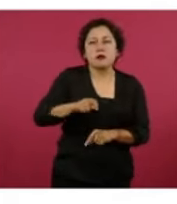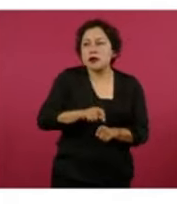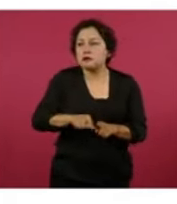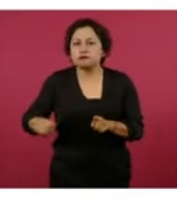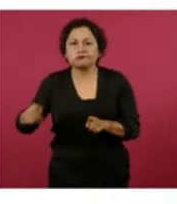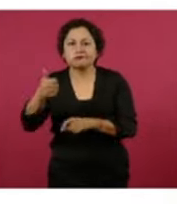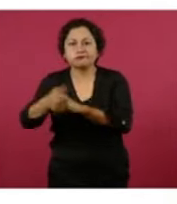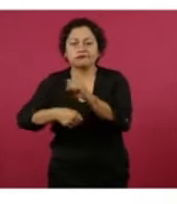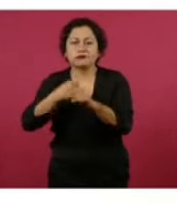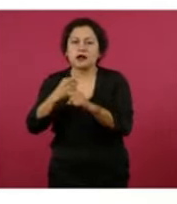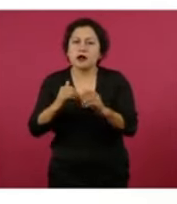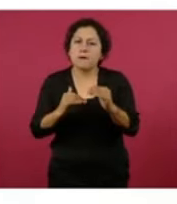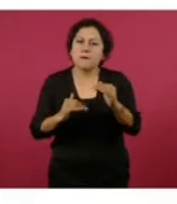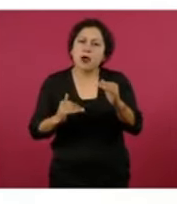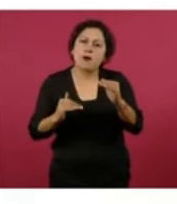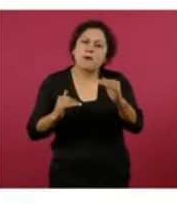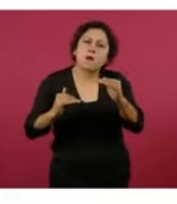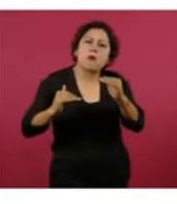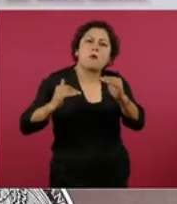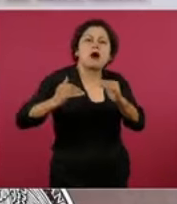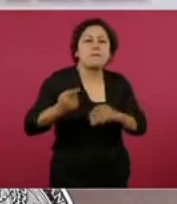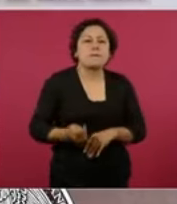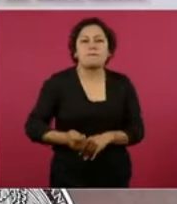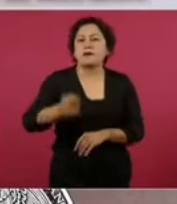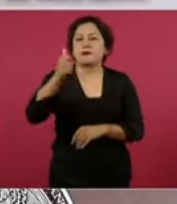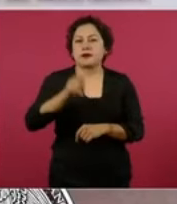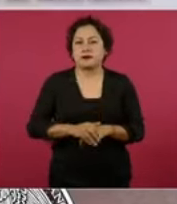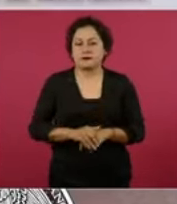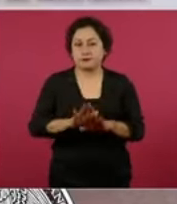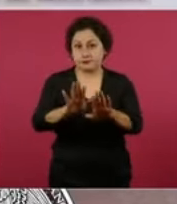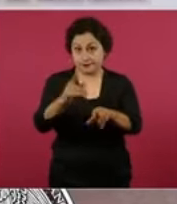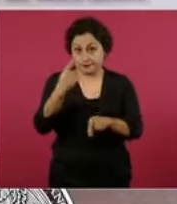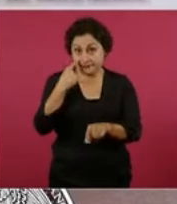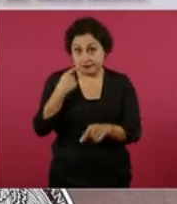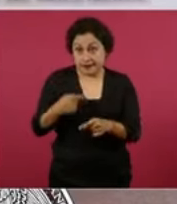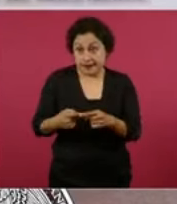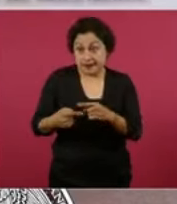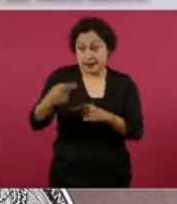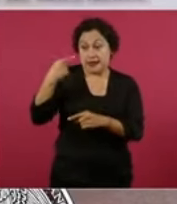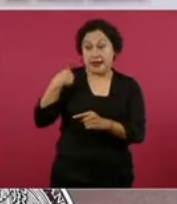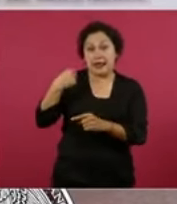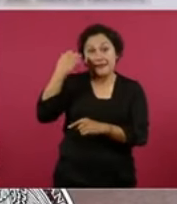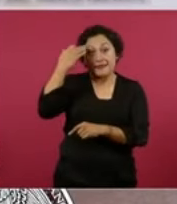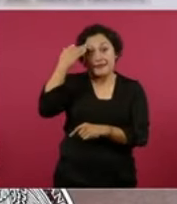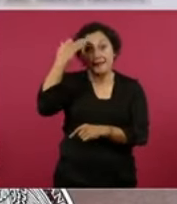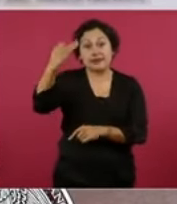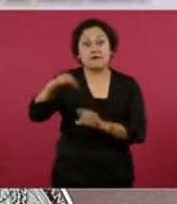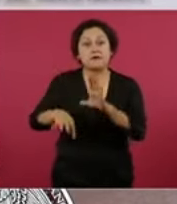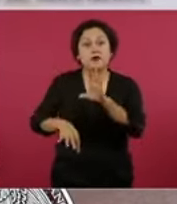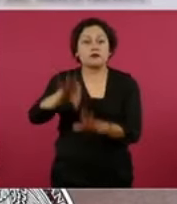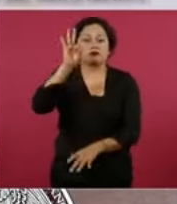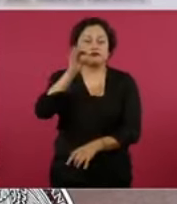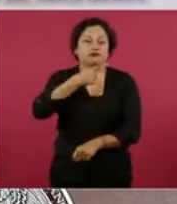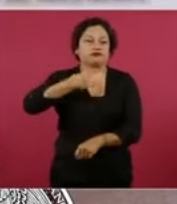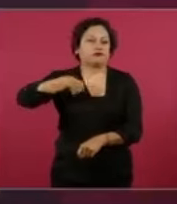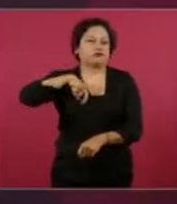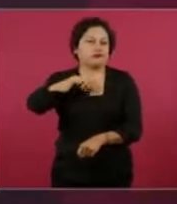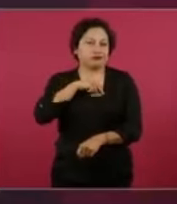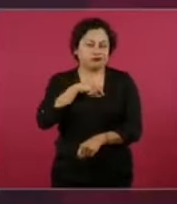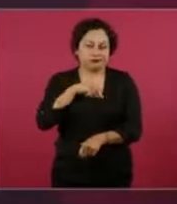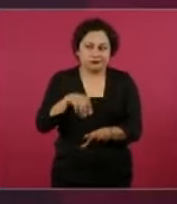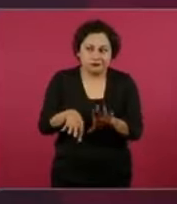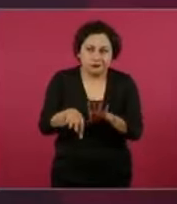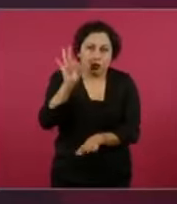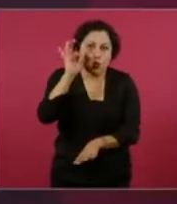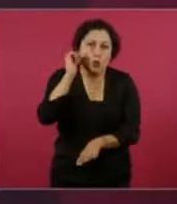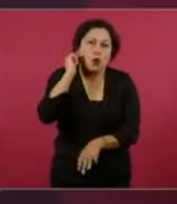Les vamos a mostrar una joya que encontramos el equipo de esta sección y